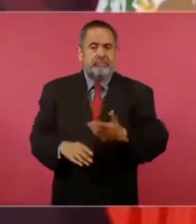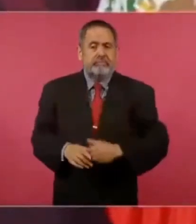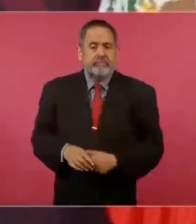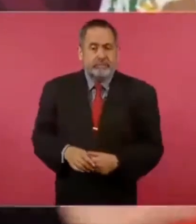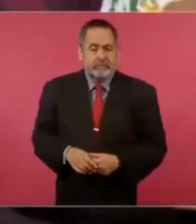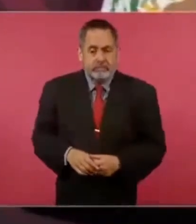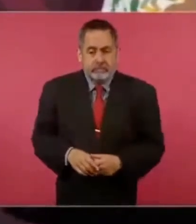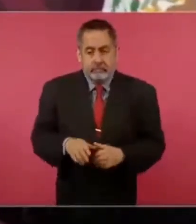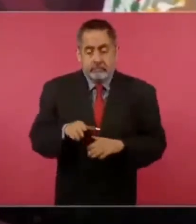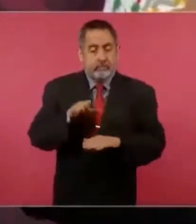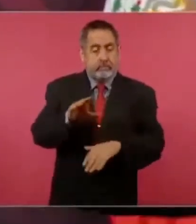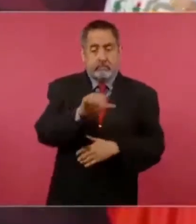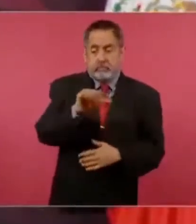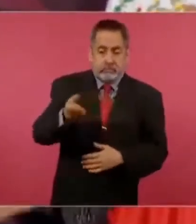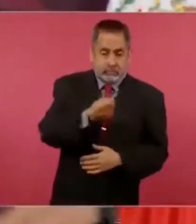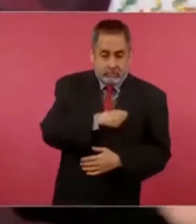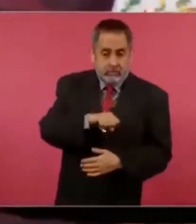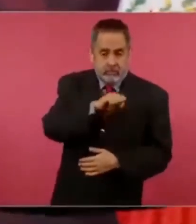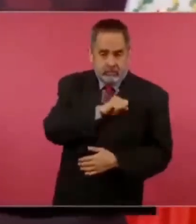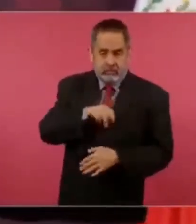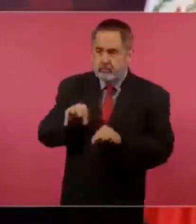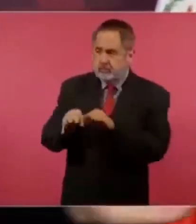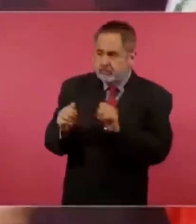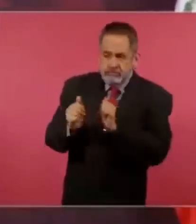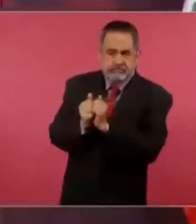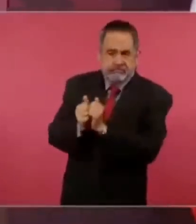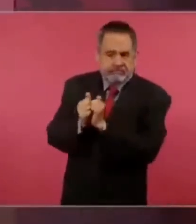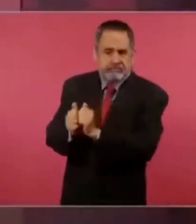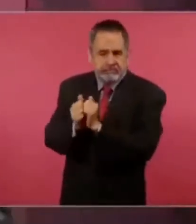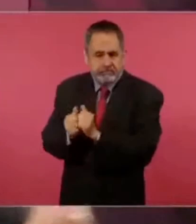Pero salud ha estado trabajando siempre.